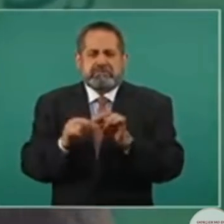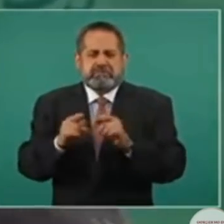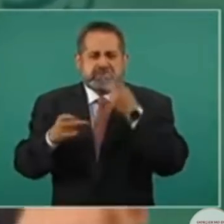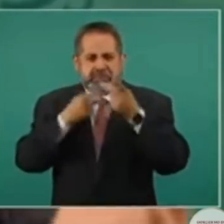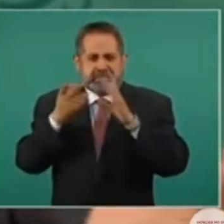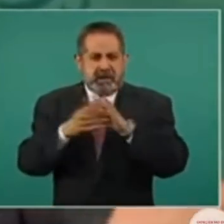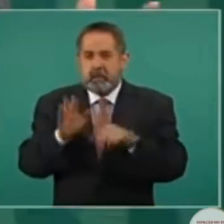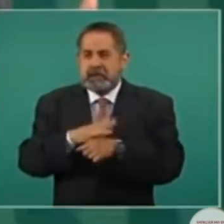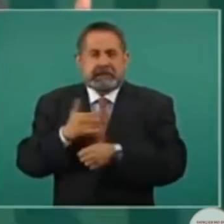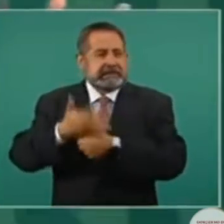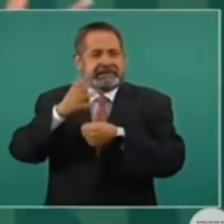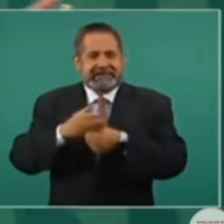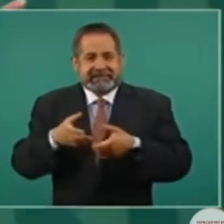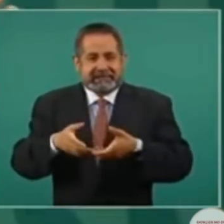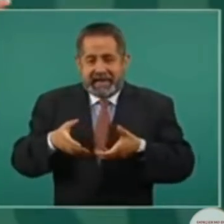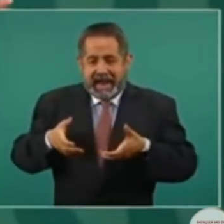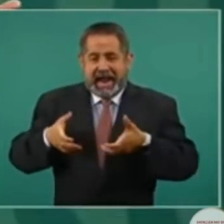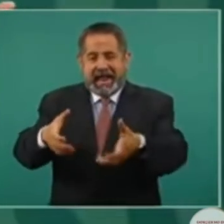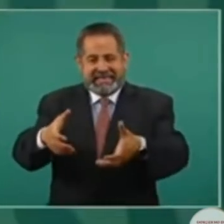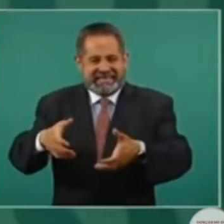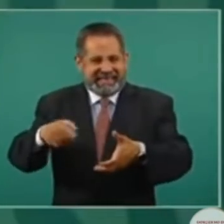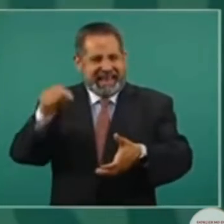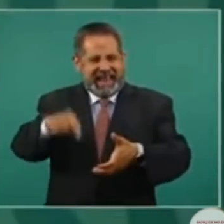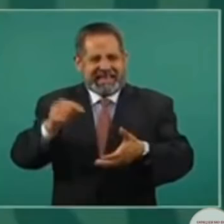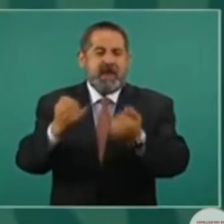Porque estábamos expuestos ahí.